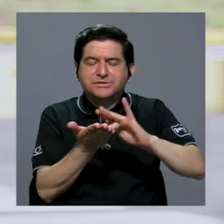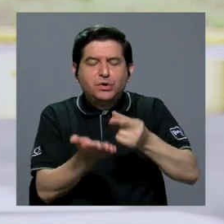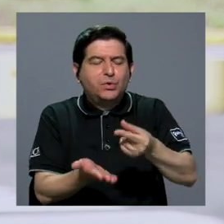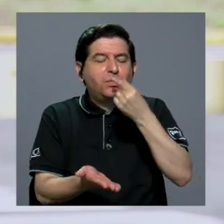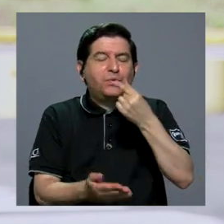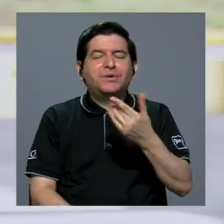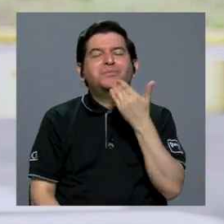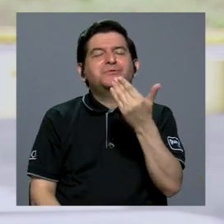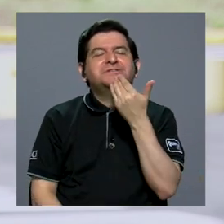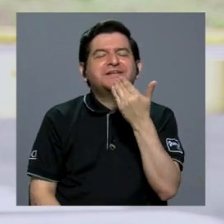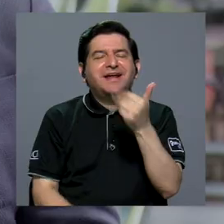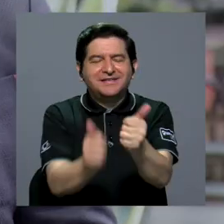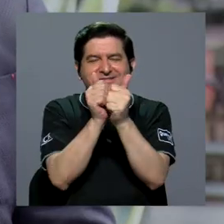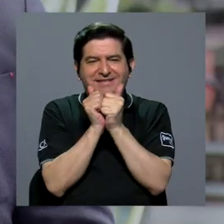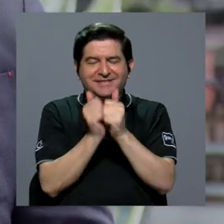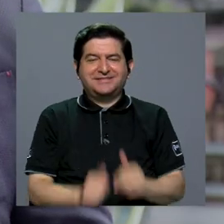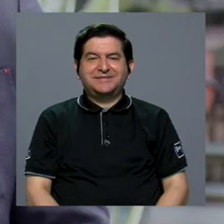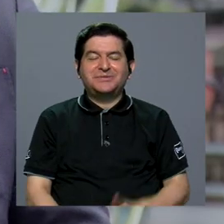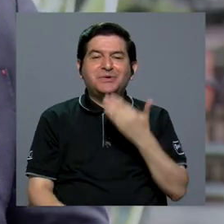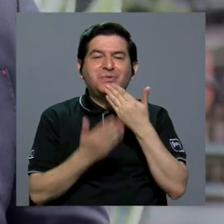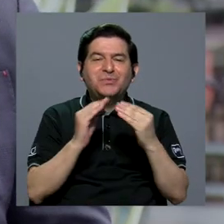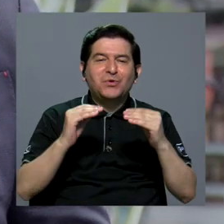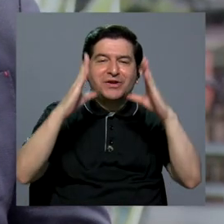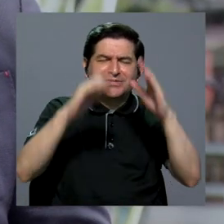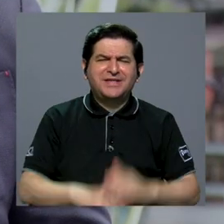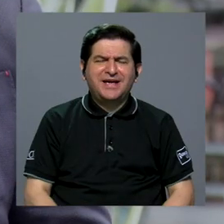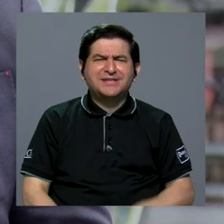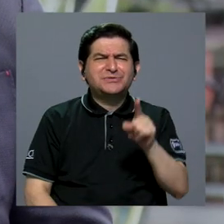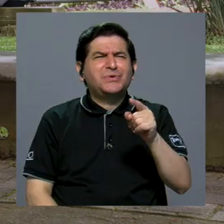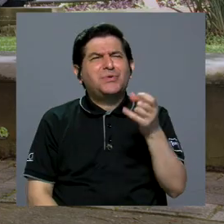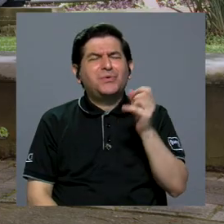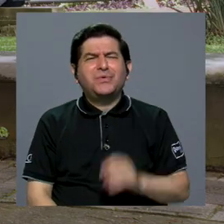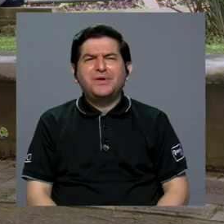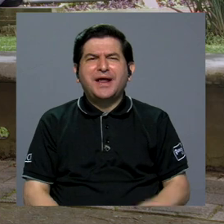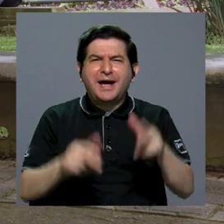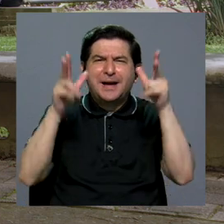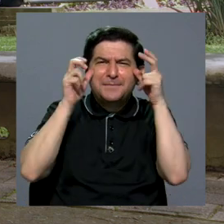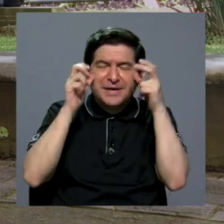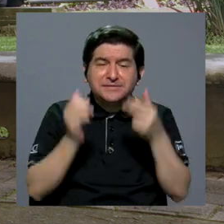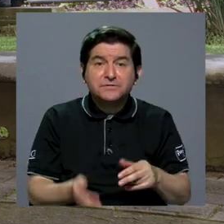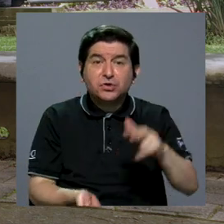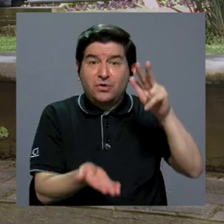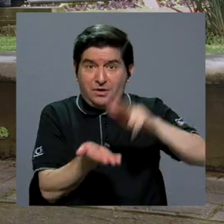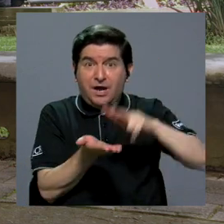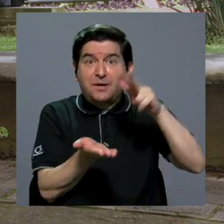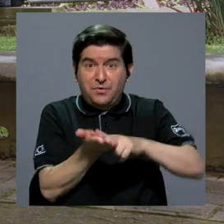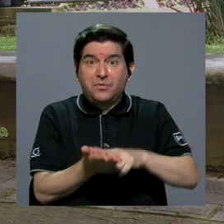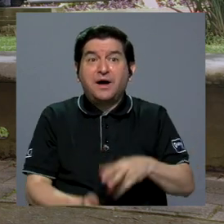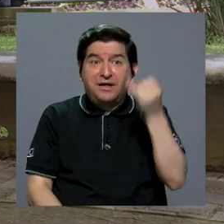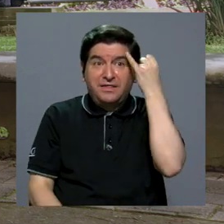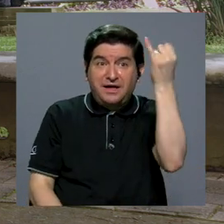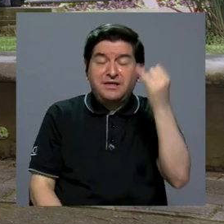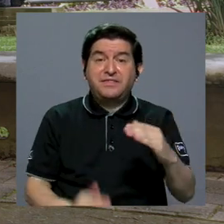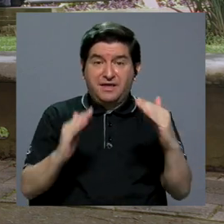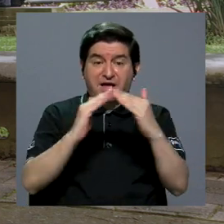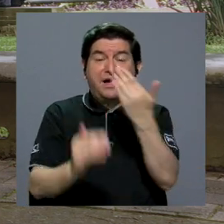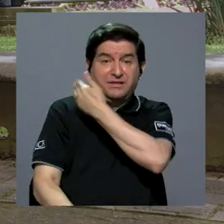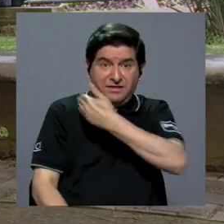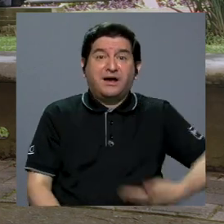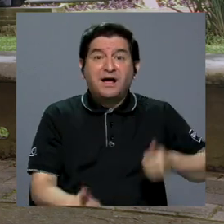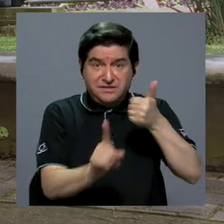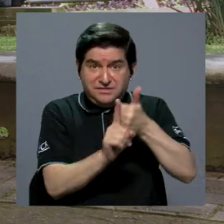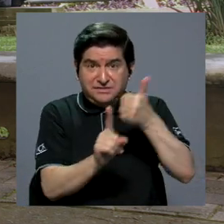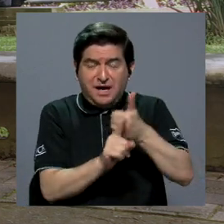Muchísimas gracias Don Freddy por acompañarnos. Hola, muy buenos días. Hay una percepción validada incluso por argumentación de la misma Casa